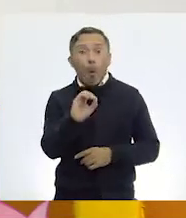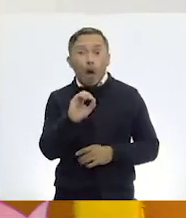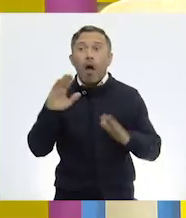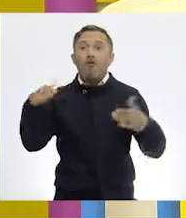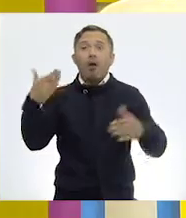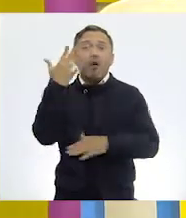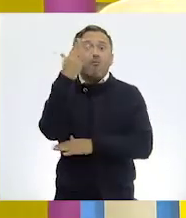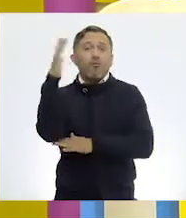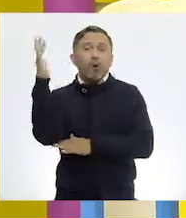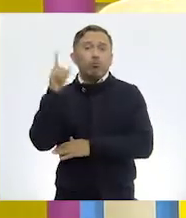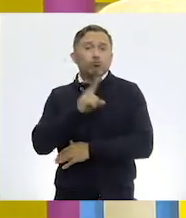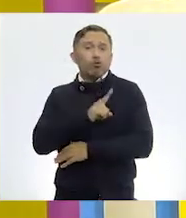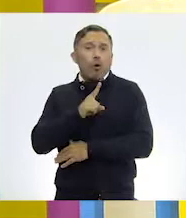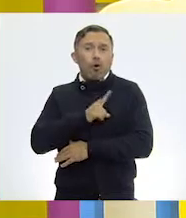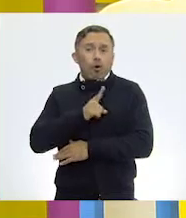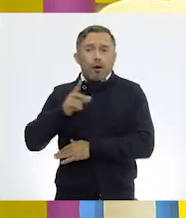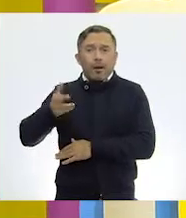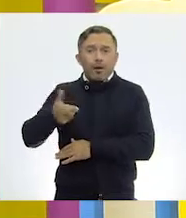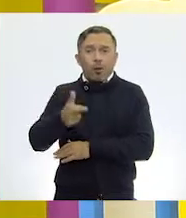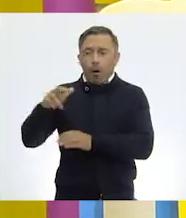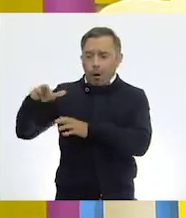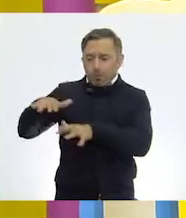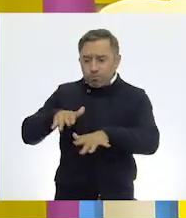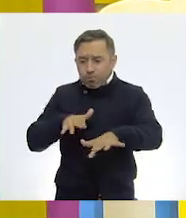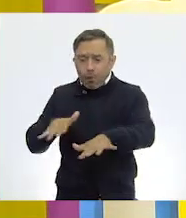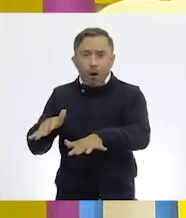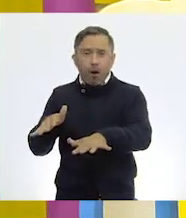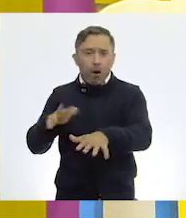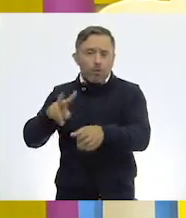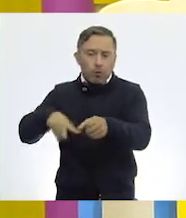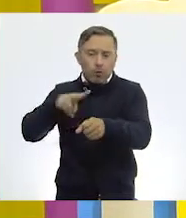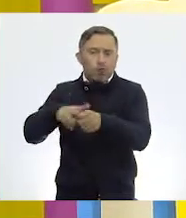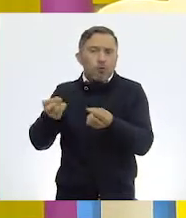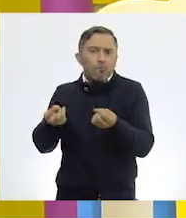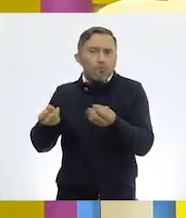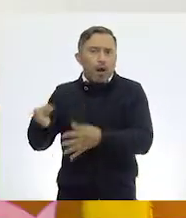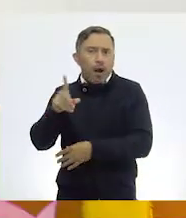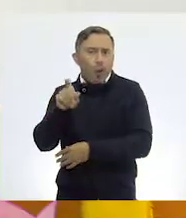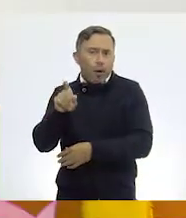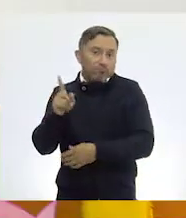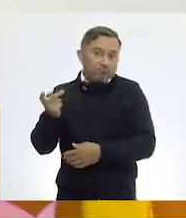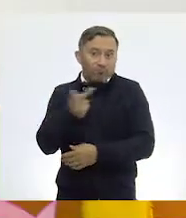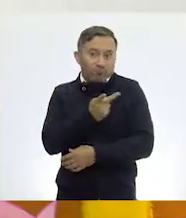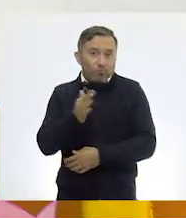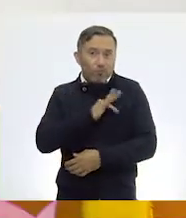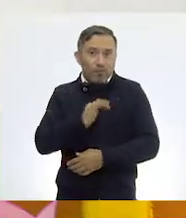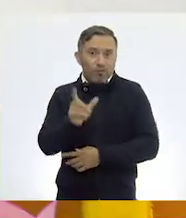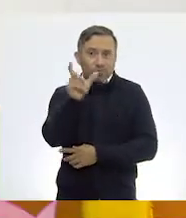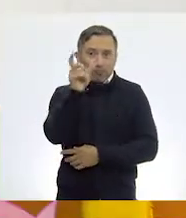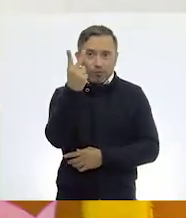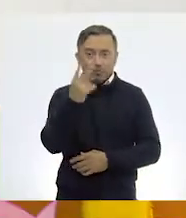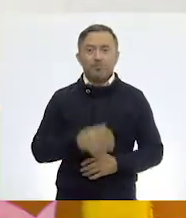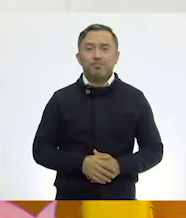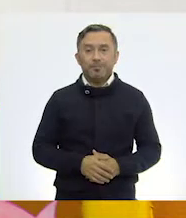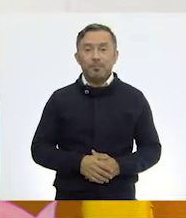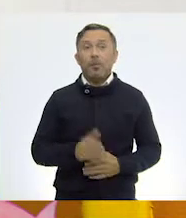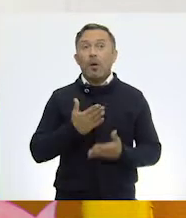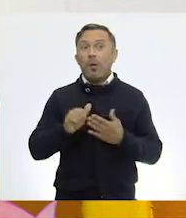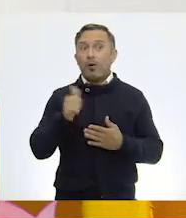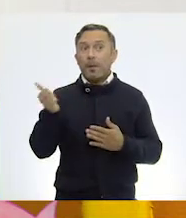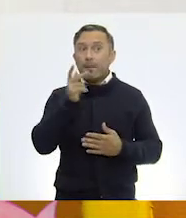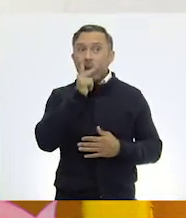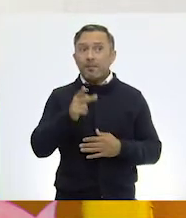tienes? Tengo la palabra derivados. ¿Derivados? Bien, derivados tiene que ver